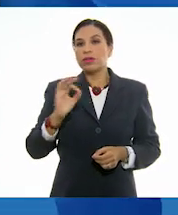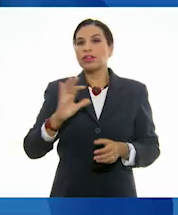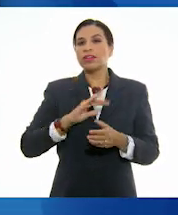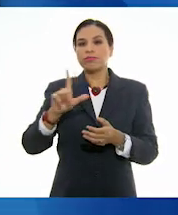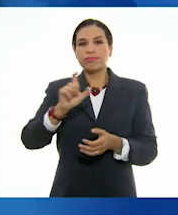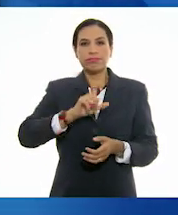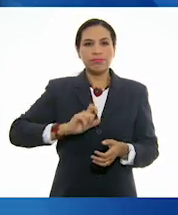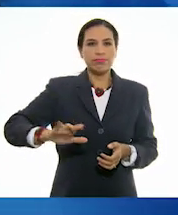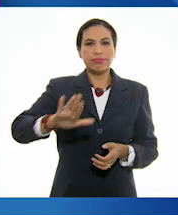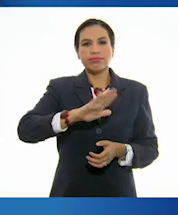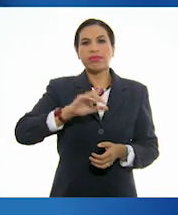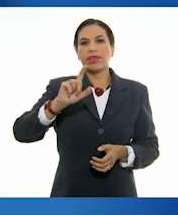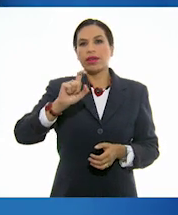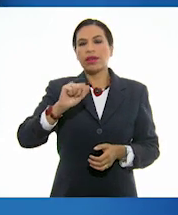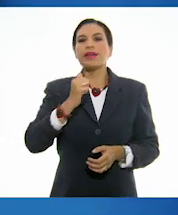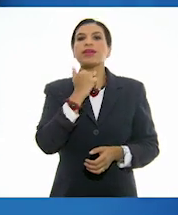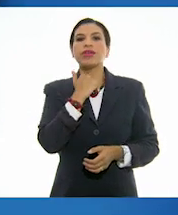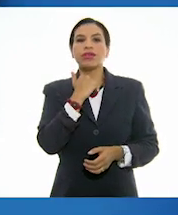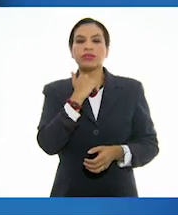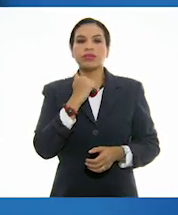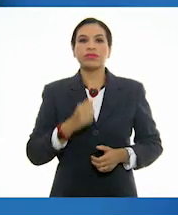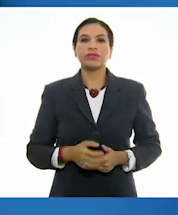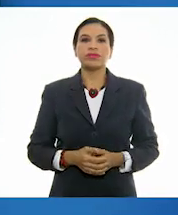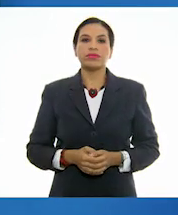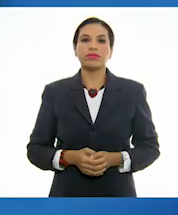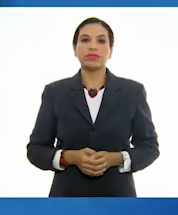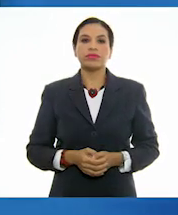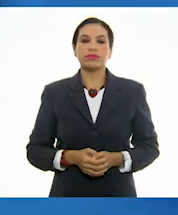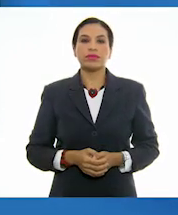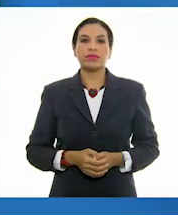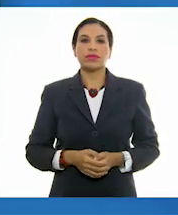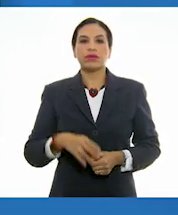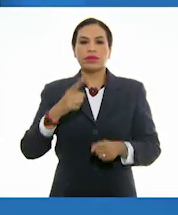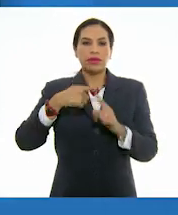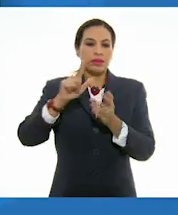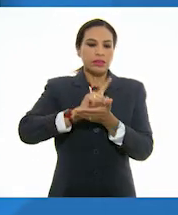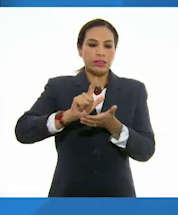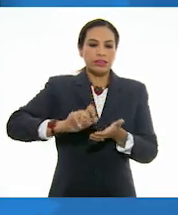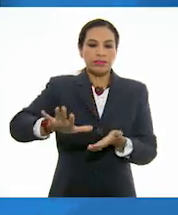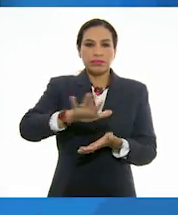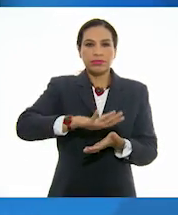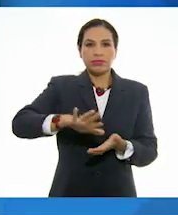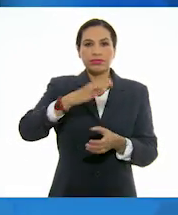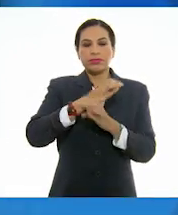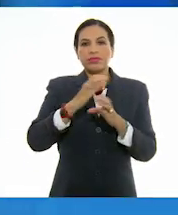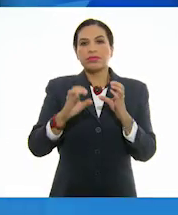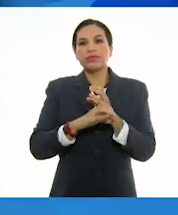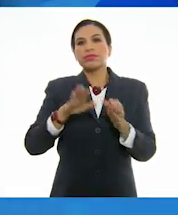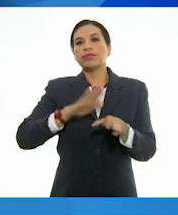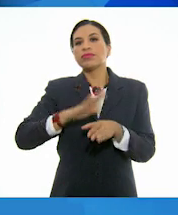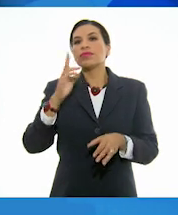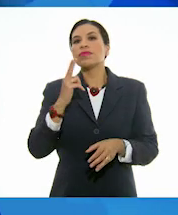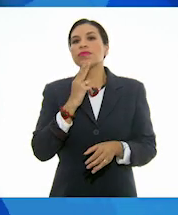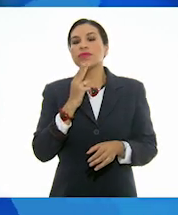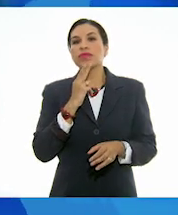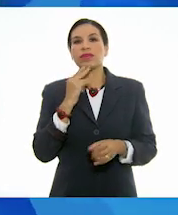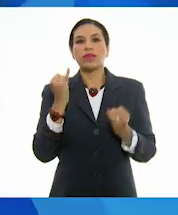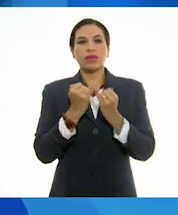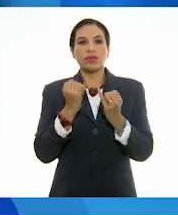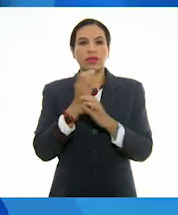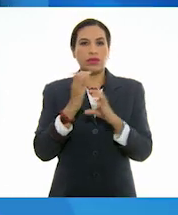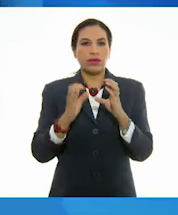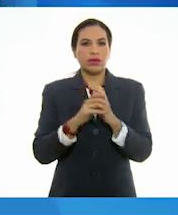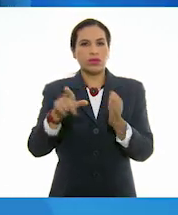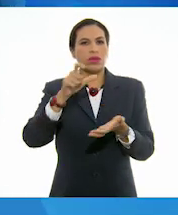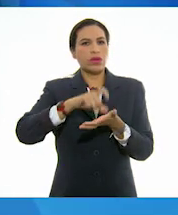desinfectante a base de agua y alcohol. Desinfecta las superficies de los objetos que más utilizas. También las